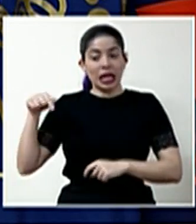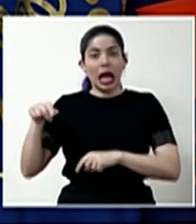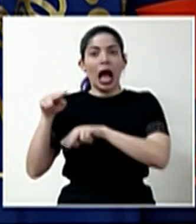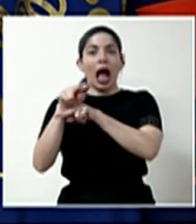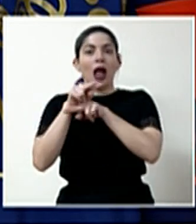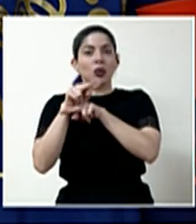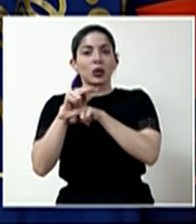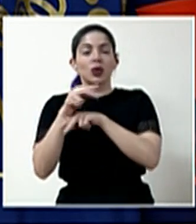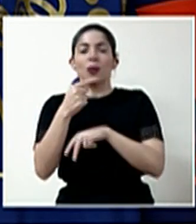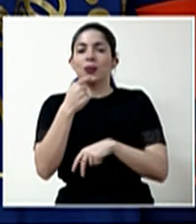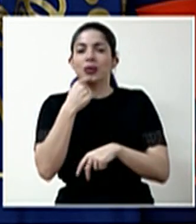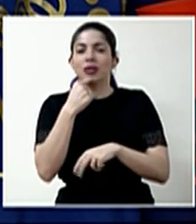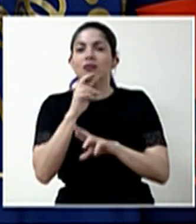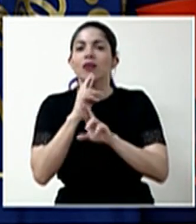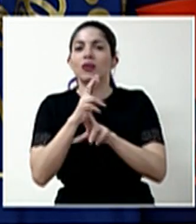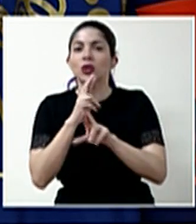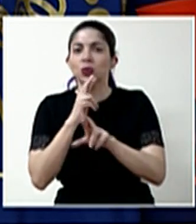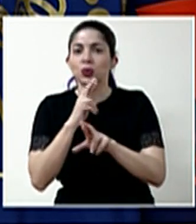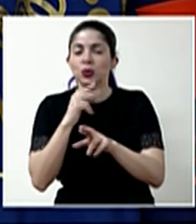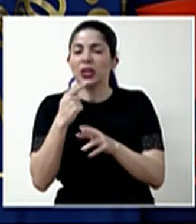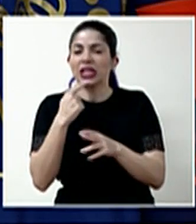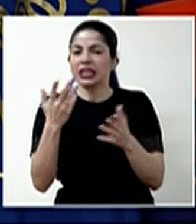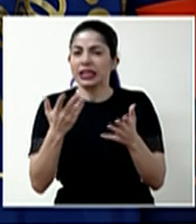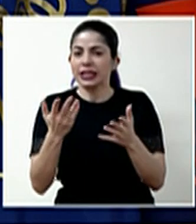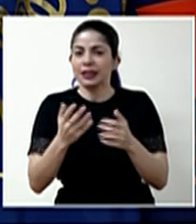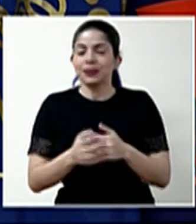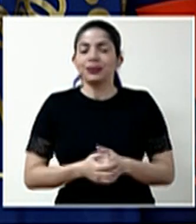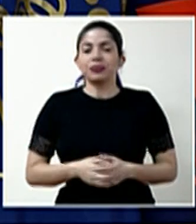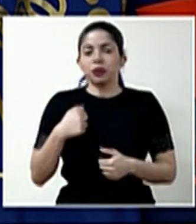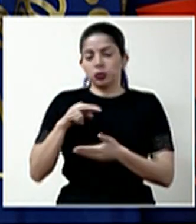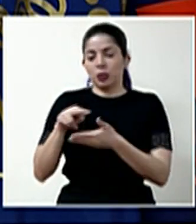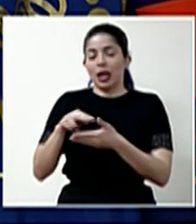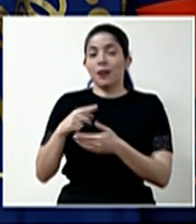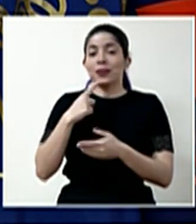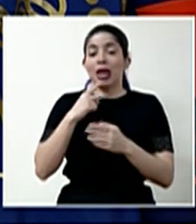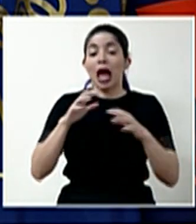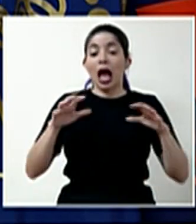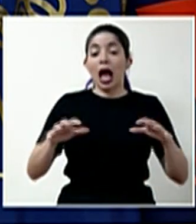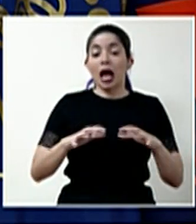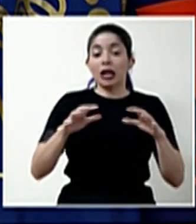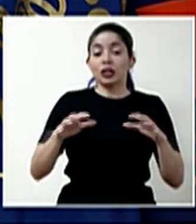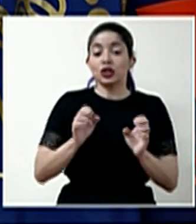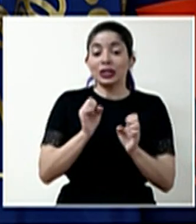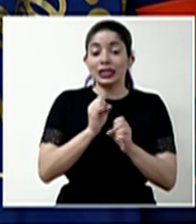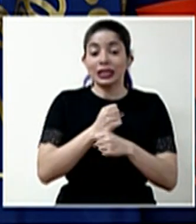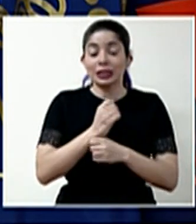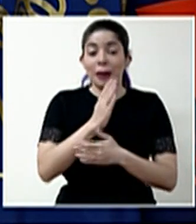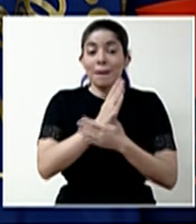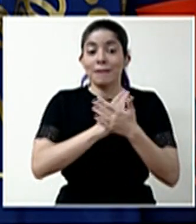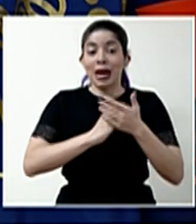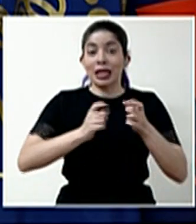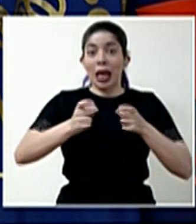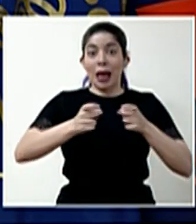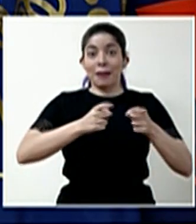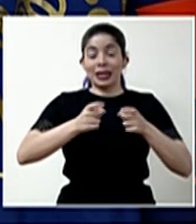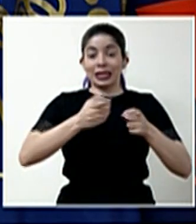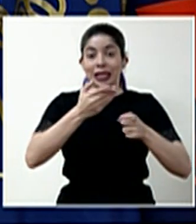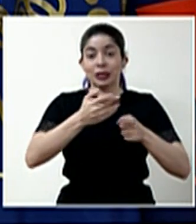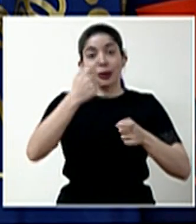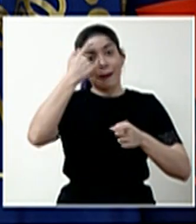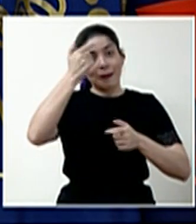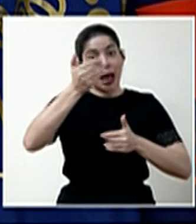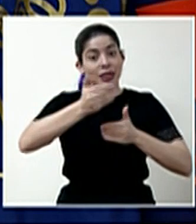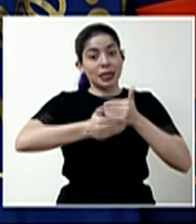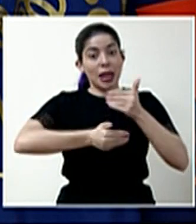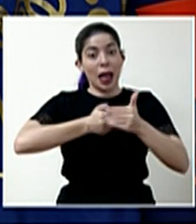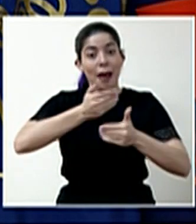Leo textualmente los resultados de la auditoría. Las acciones realizadas por la Administración activa para el trámite